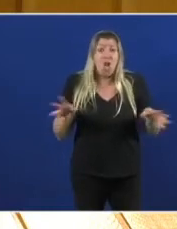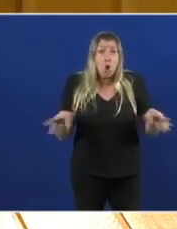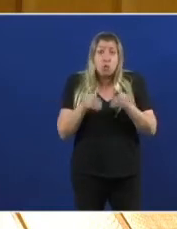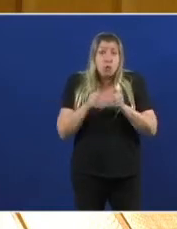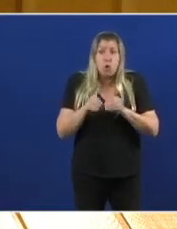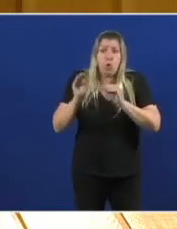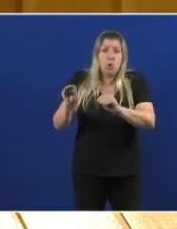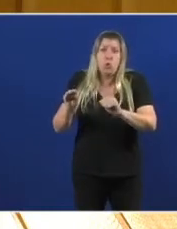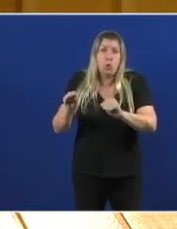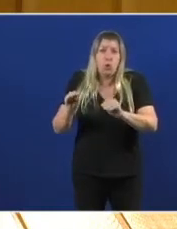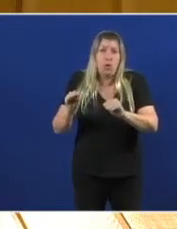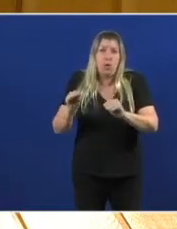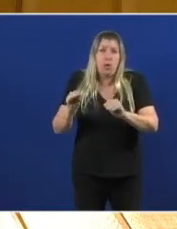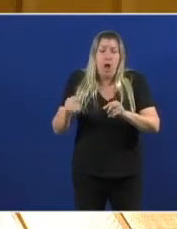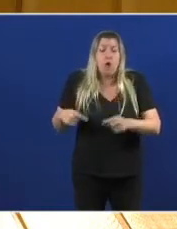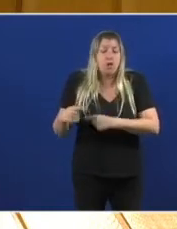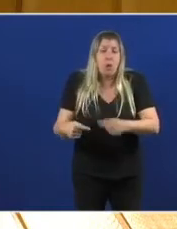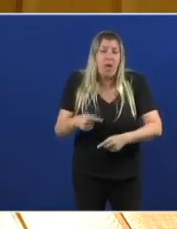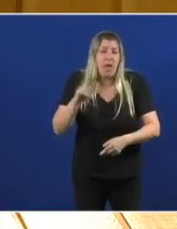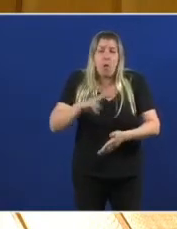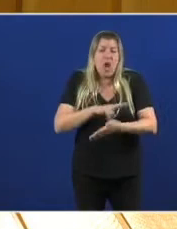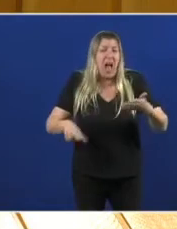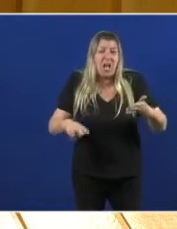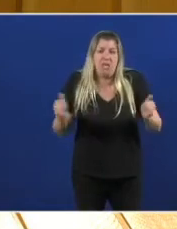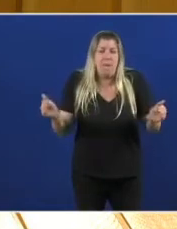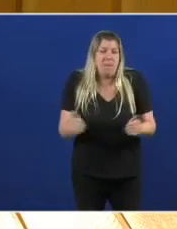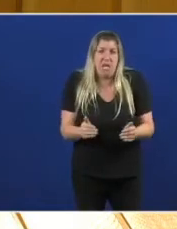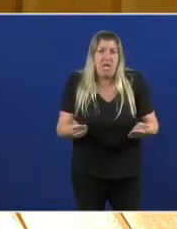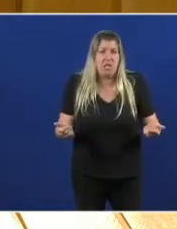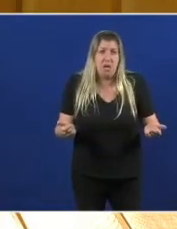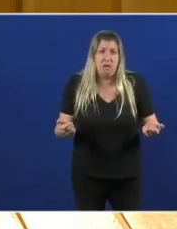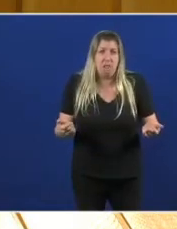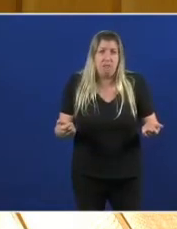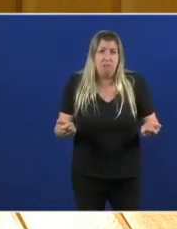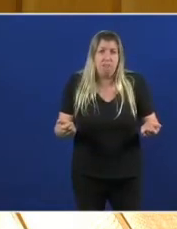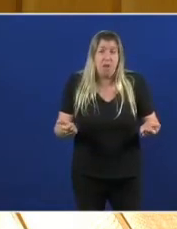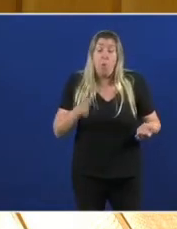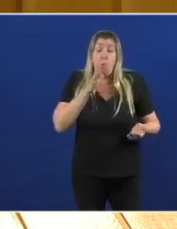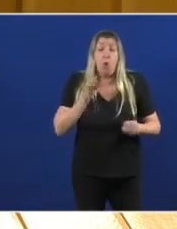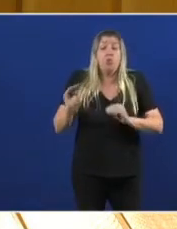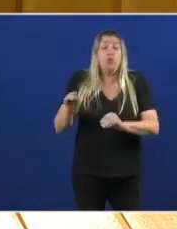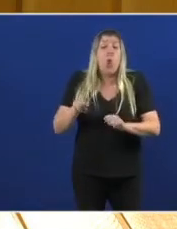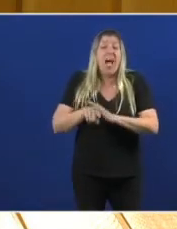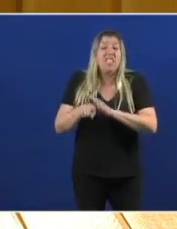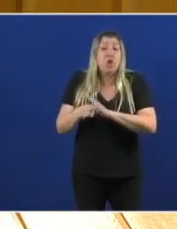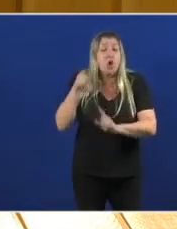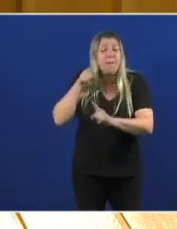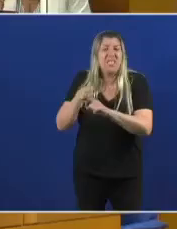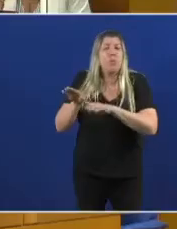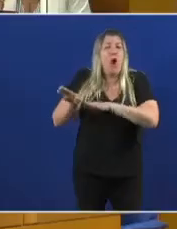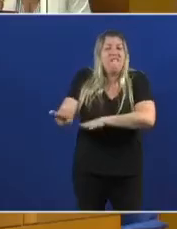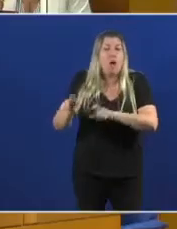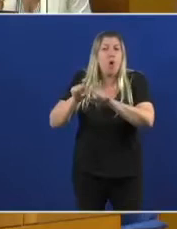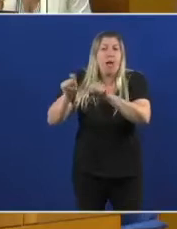Galiza Máis pequena Porque goberna Porque Para ser útil A Casado E as elites Económicas E urse Un cambio De rumbo